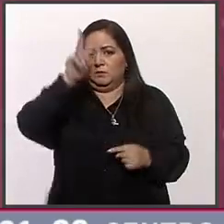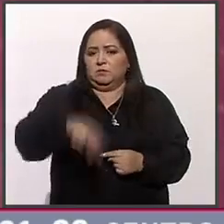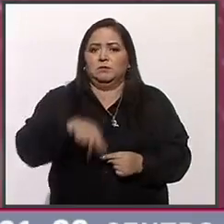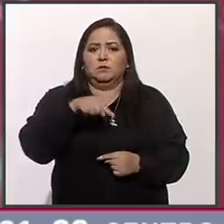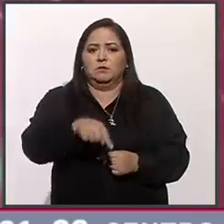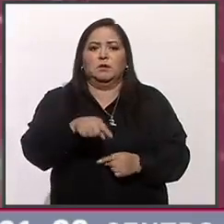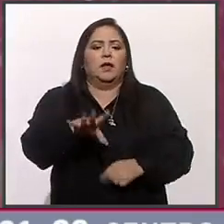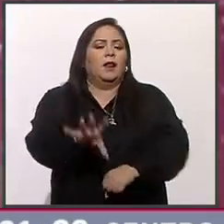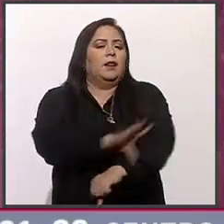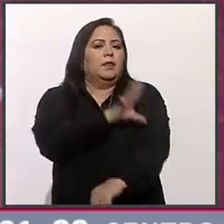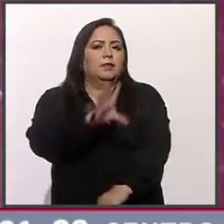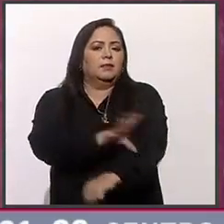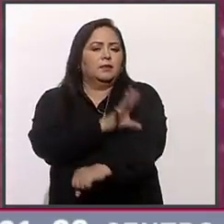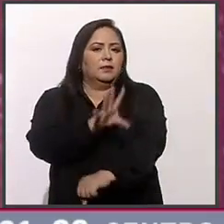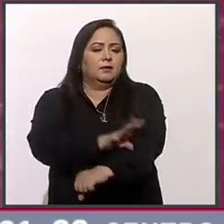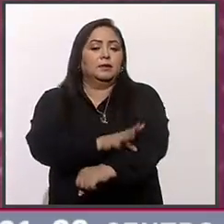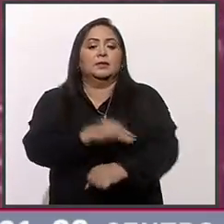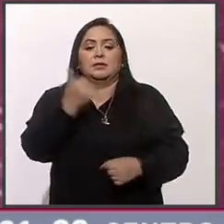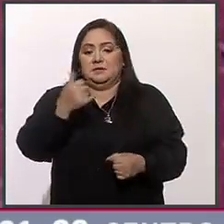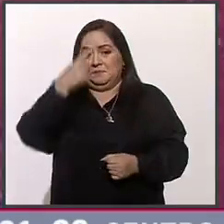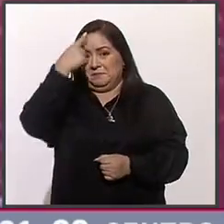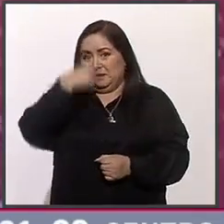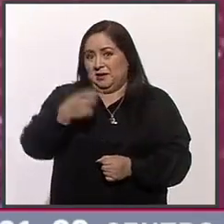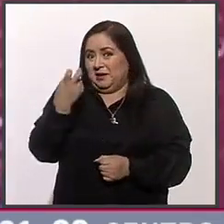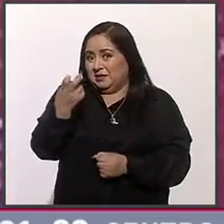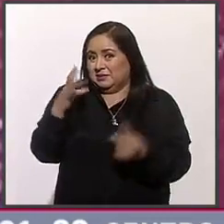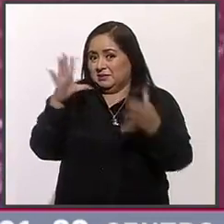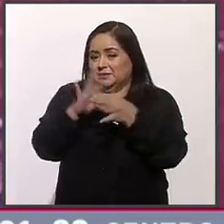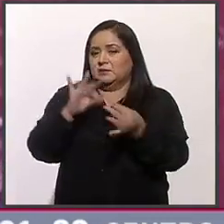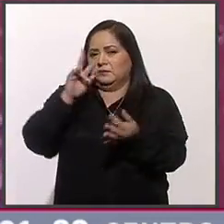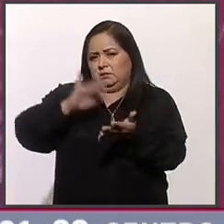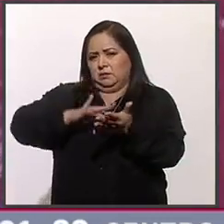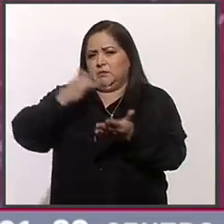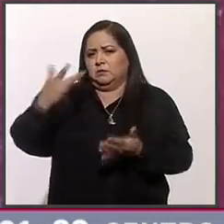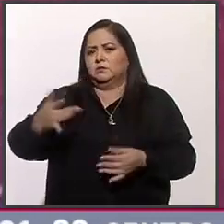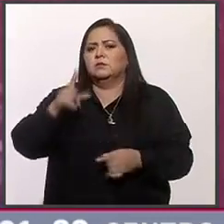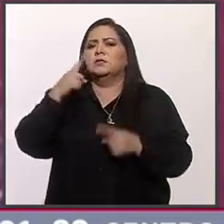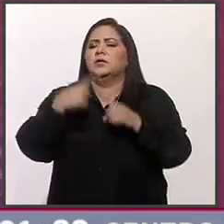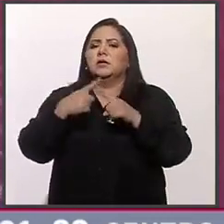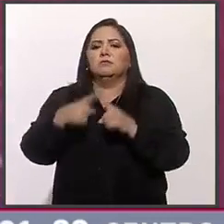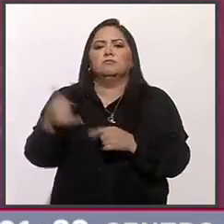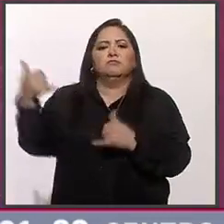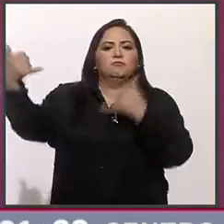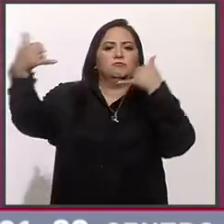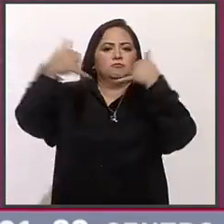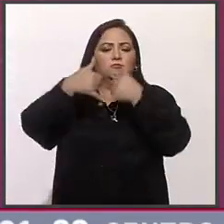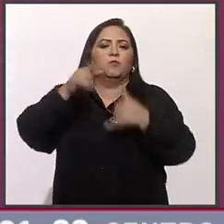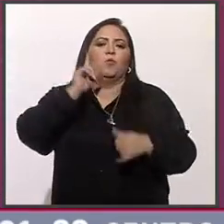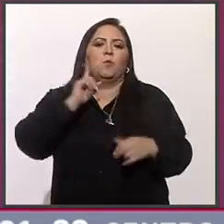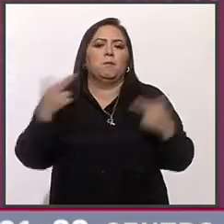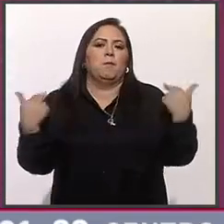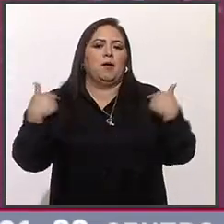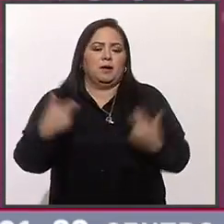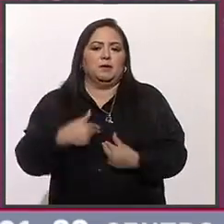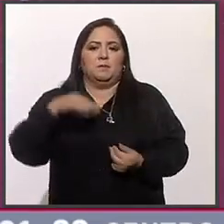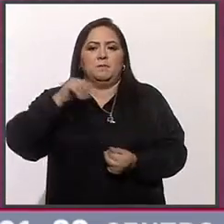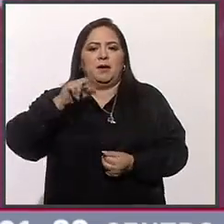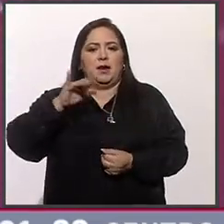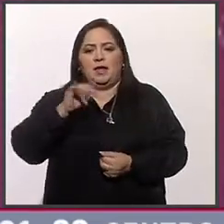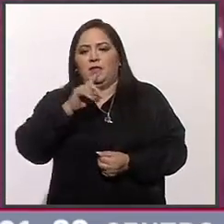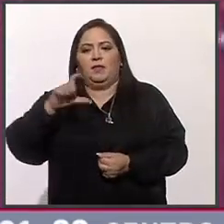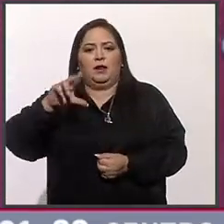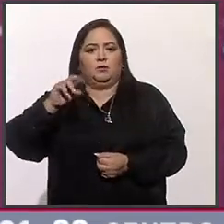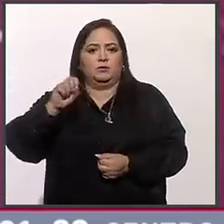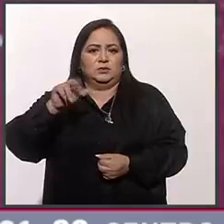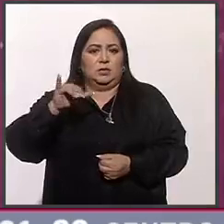eléctrica. Y justo para hablarnos de esto, le agradezco que nos tome la comunicación a la maestra María del Rosario Castro